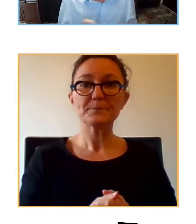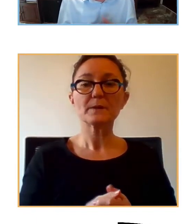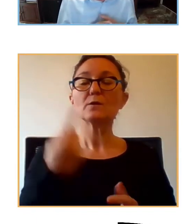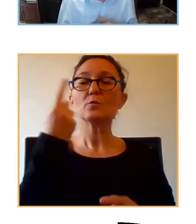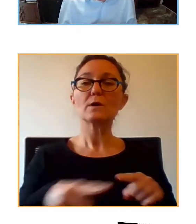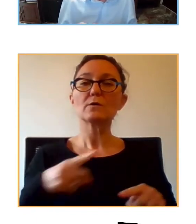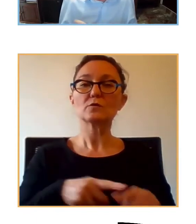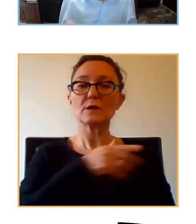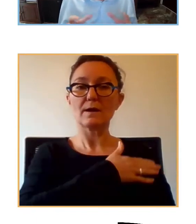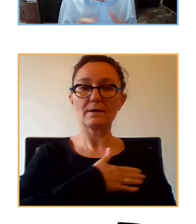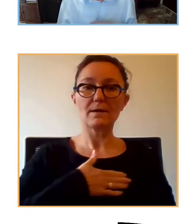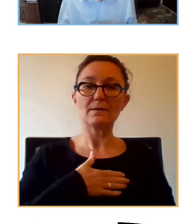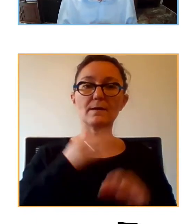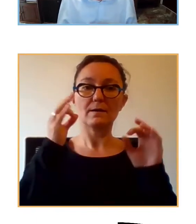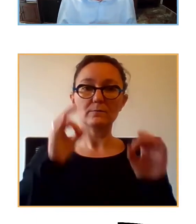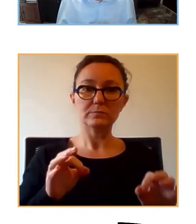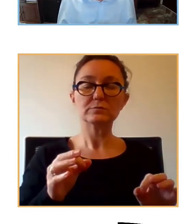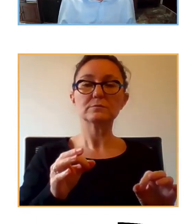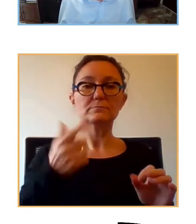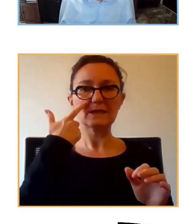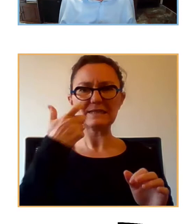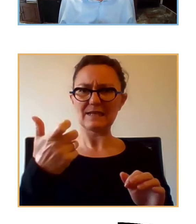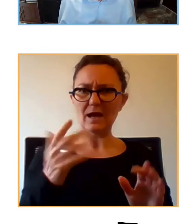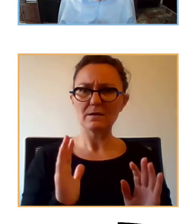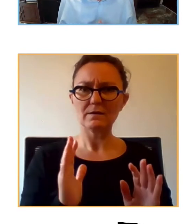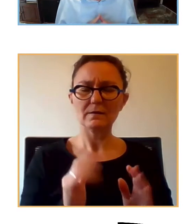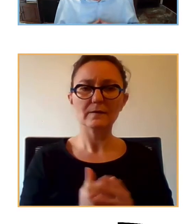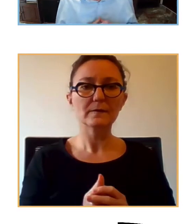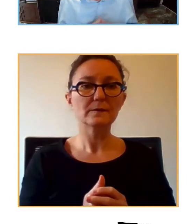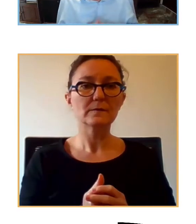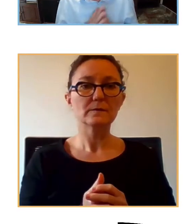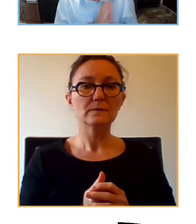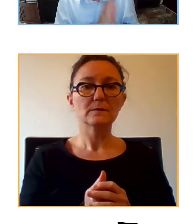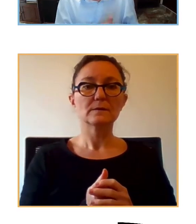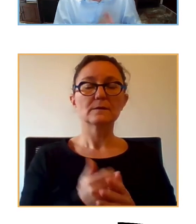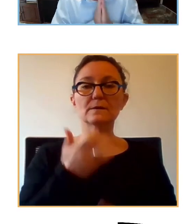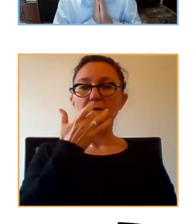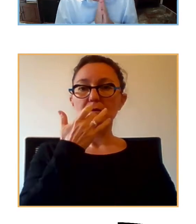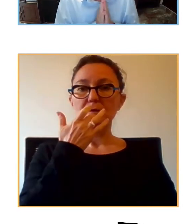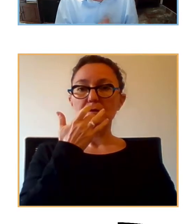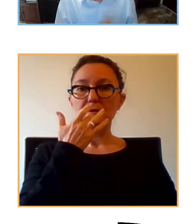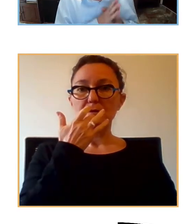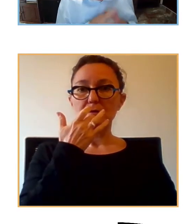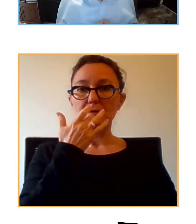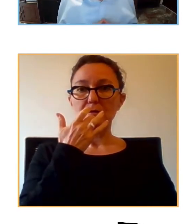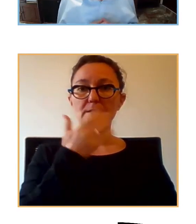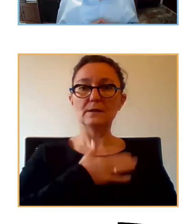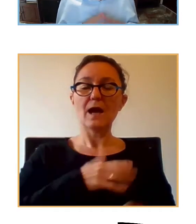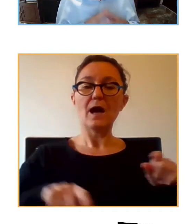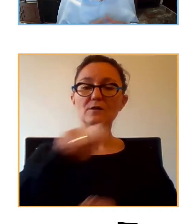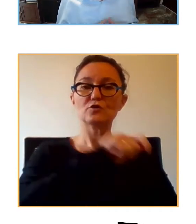simplemente destacar es que si tenemos en cuenta el ritmo de inscripciones en nuestra asociación,